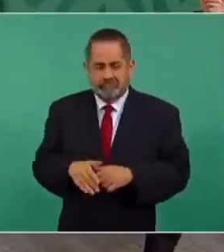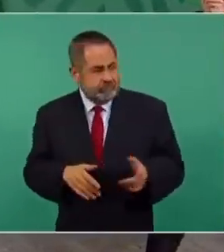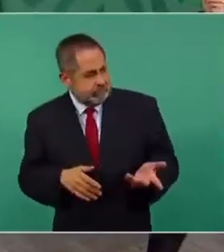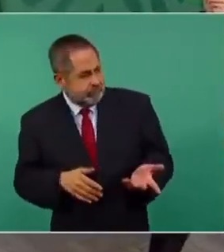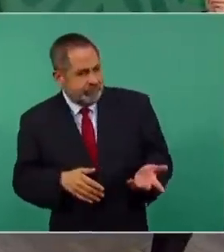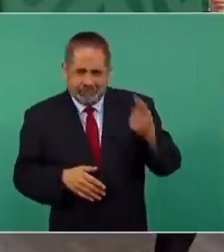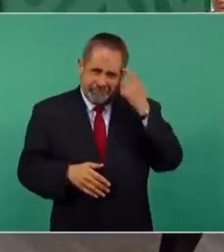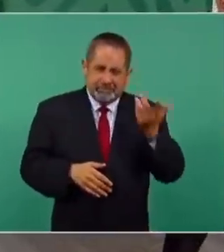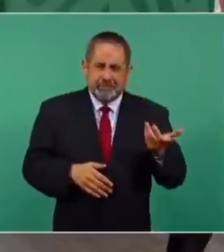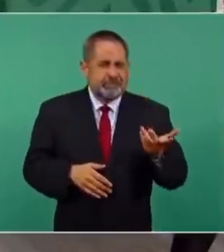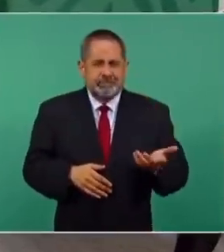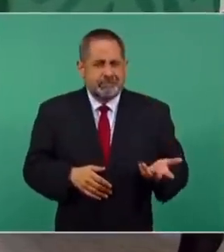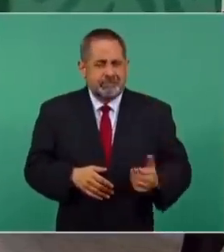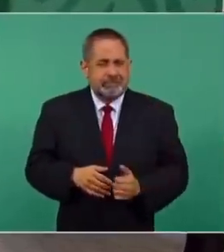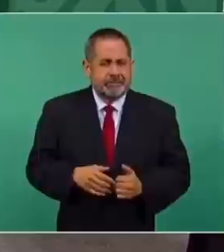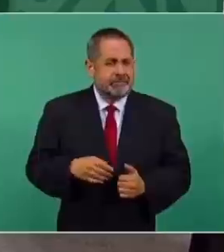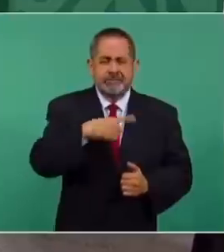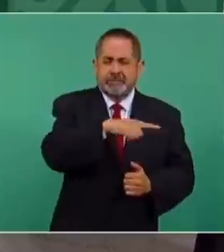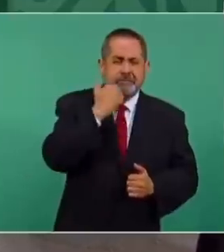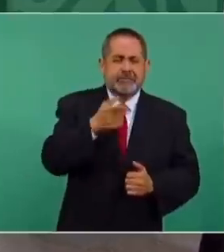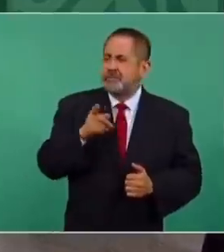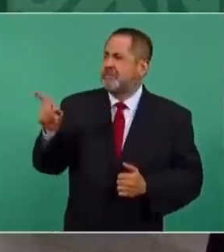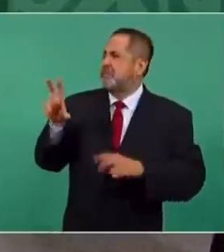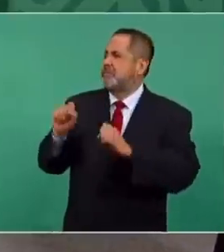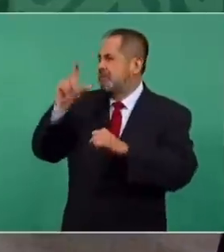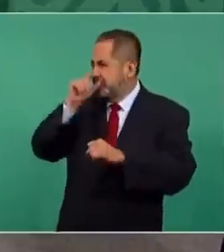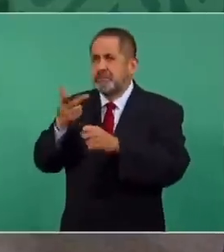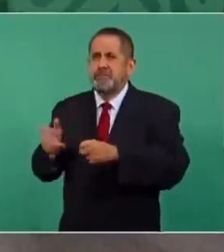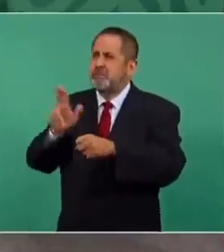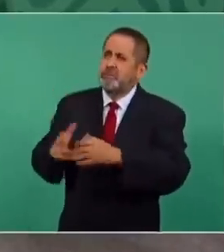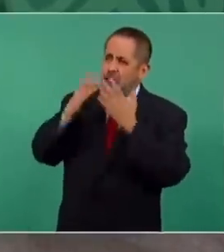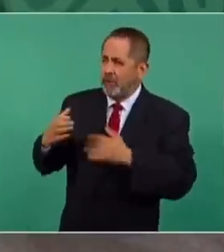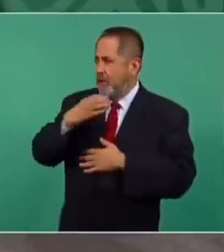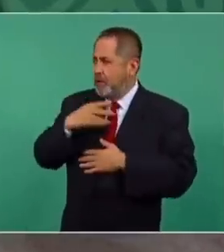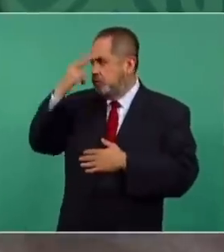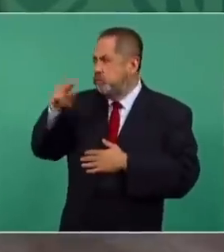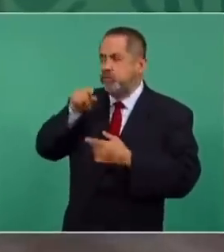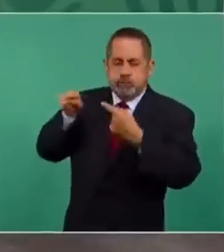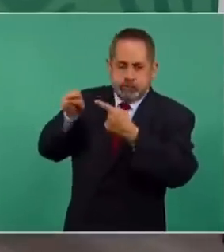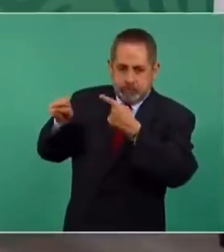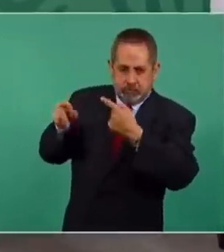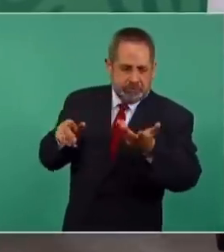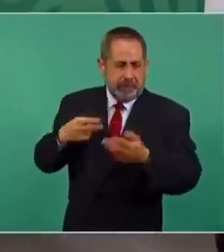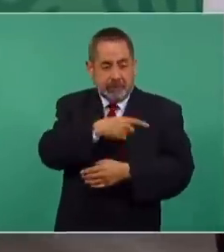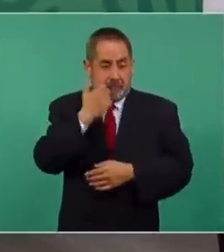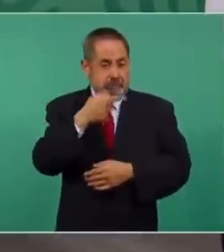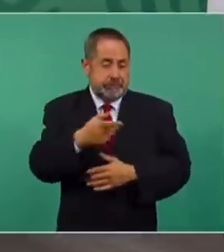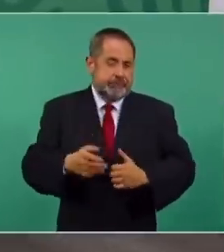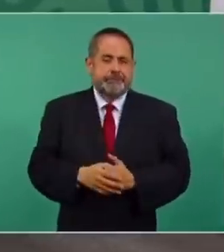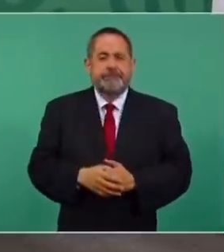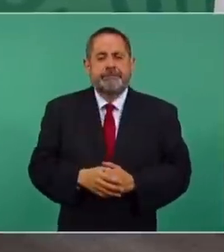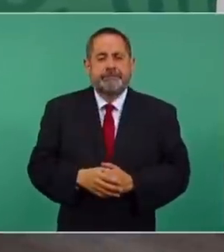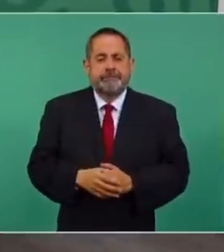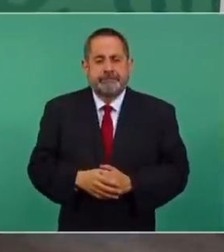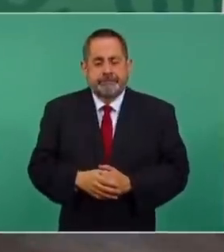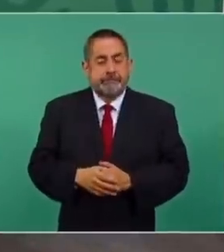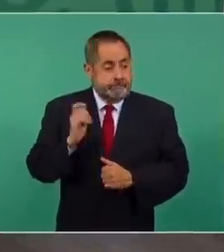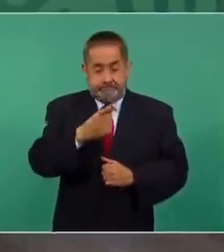no alcanzaron las camas para atender a los afectados por la pandemia.